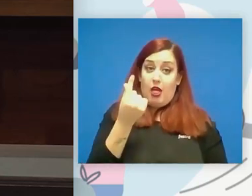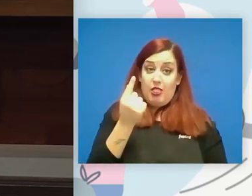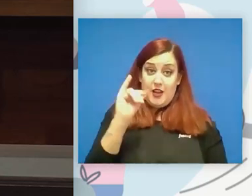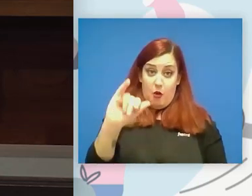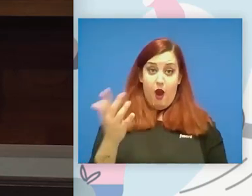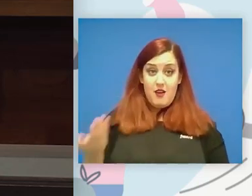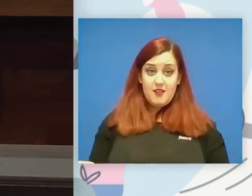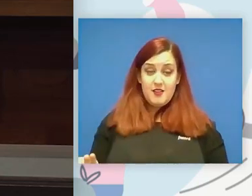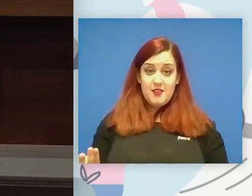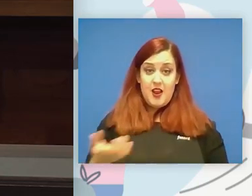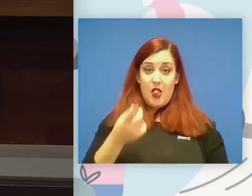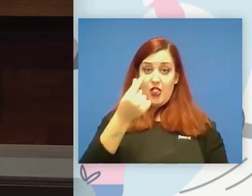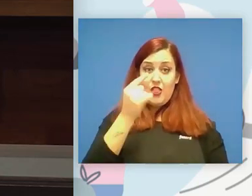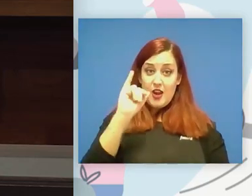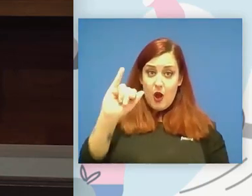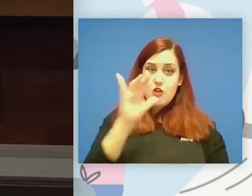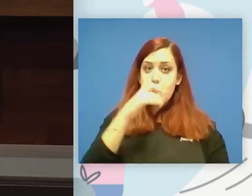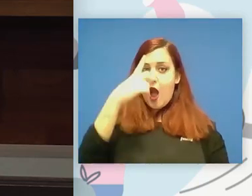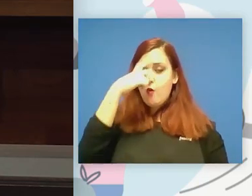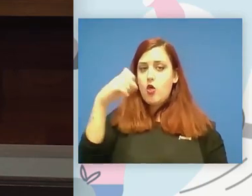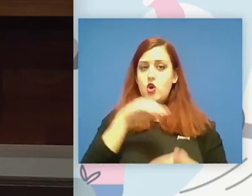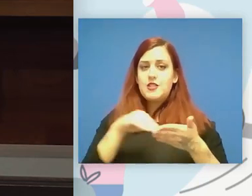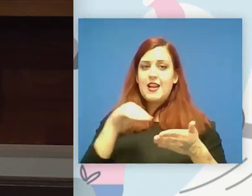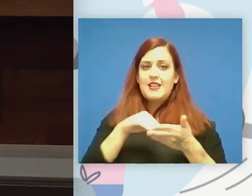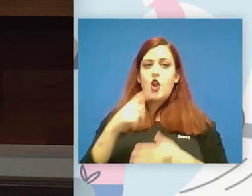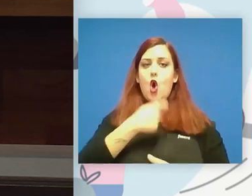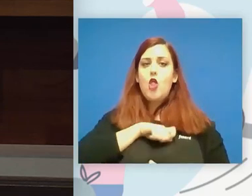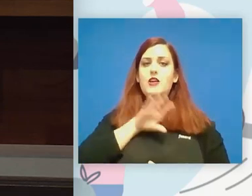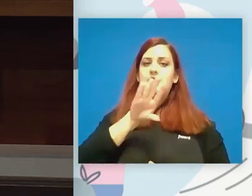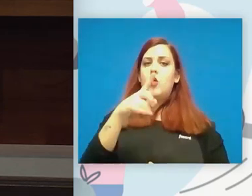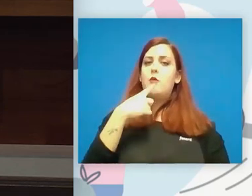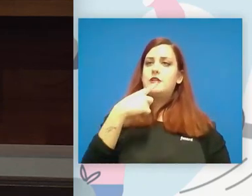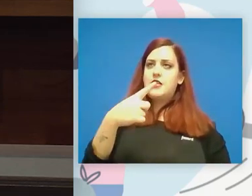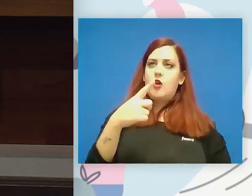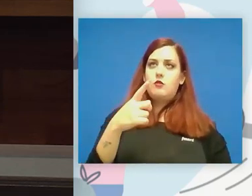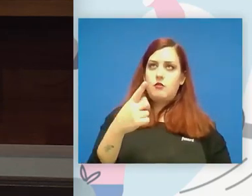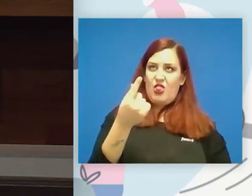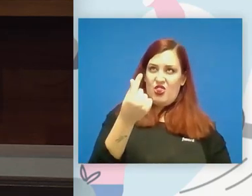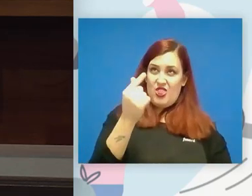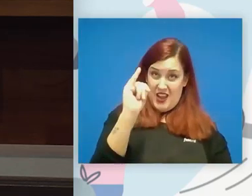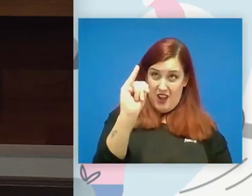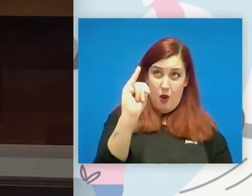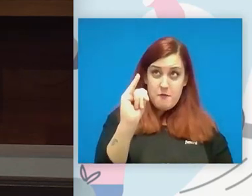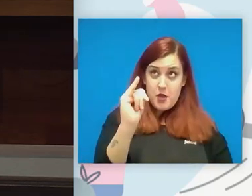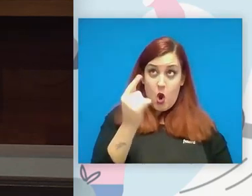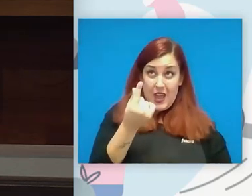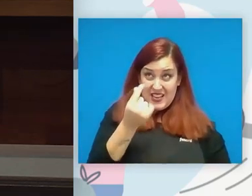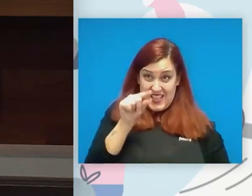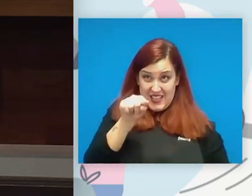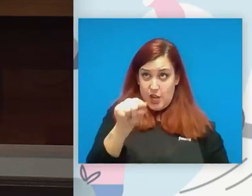es decir y yo me acuerdo cuando a mí el secretario de Estado en mi primera reunión me señaló y me dijo hay mucho dinero pero tenemos que ser eficientes